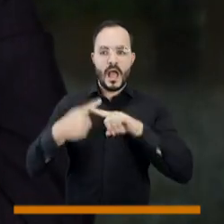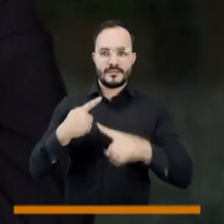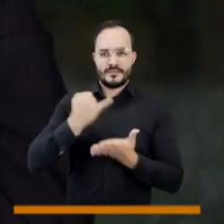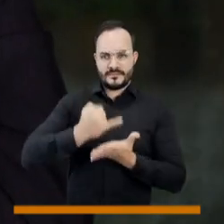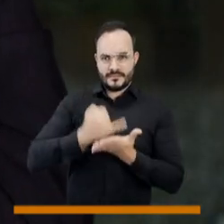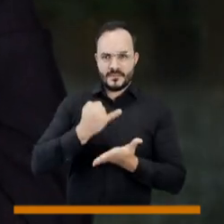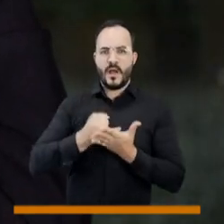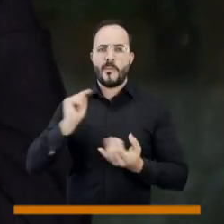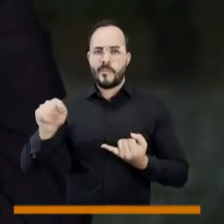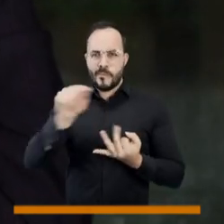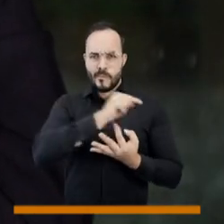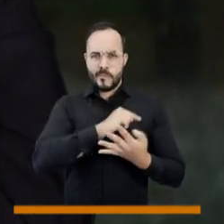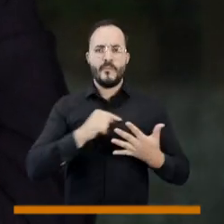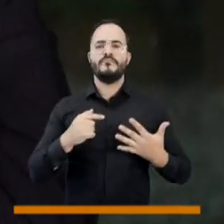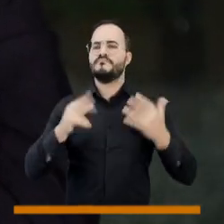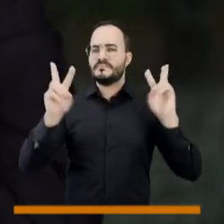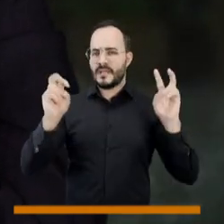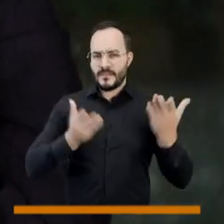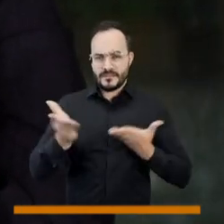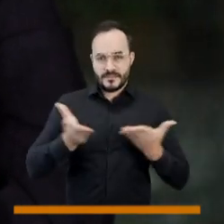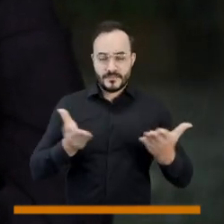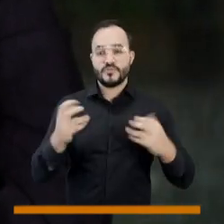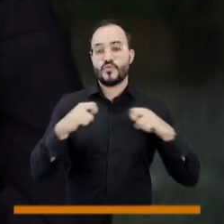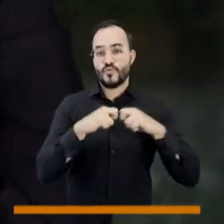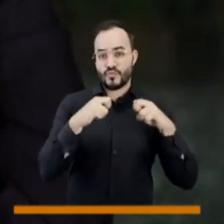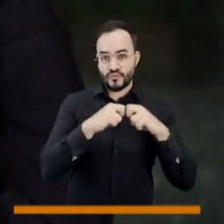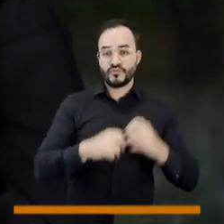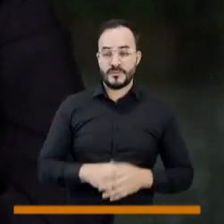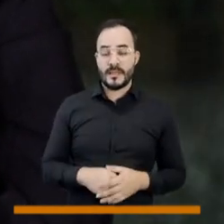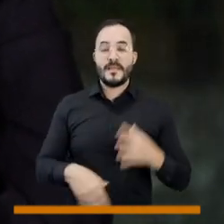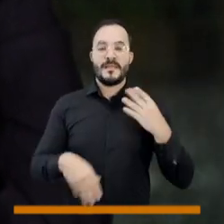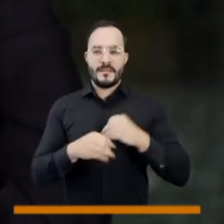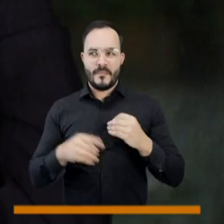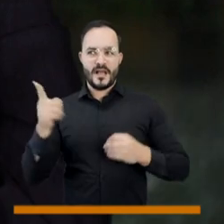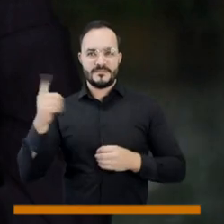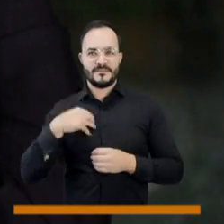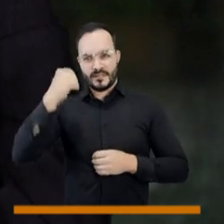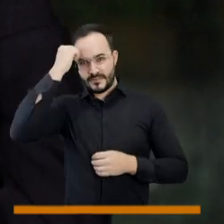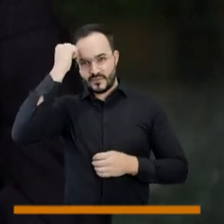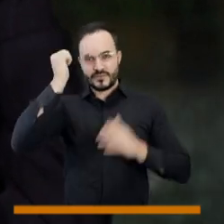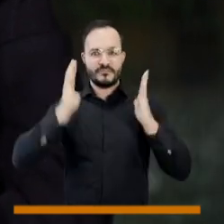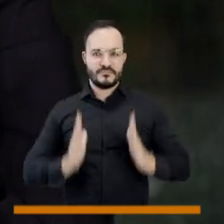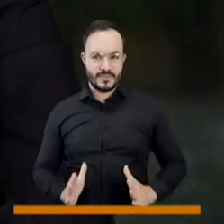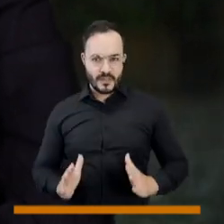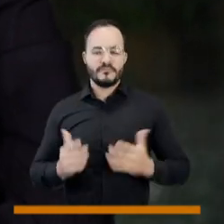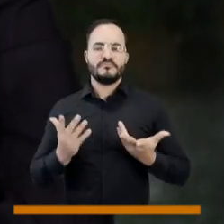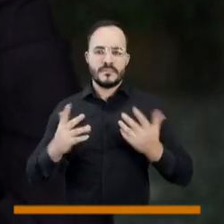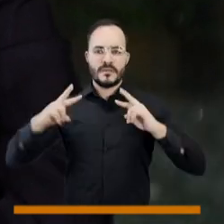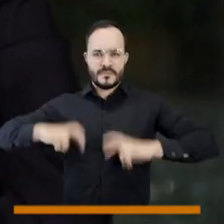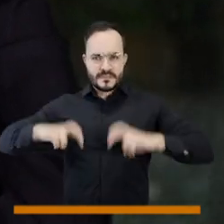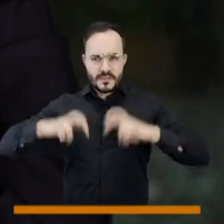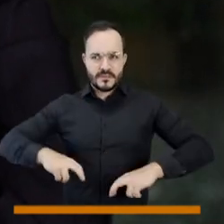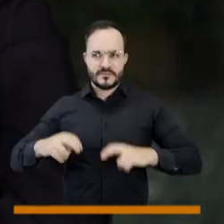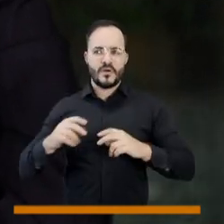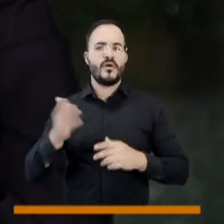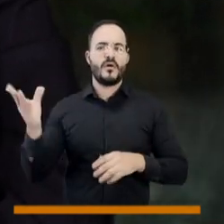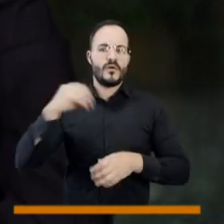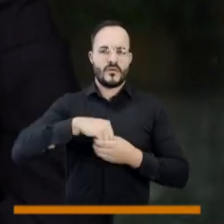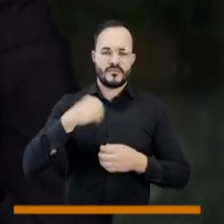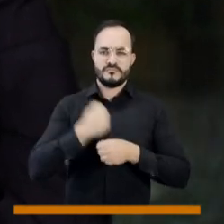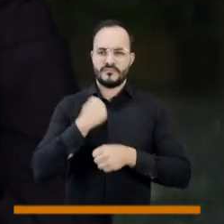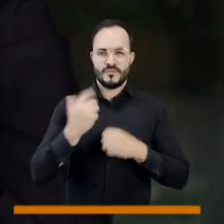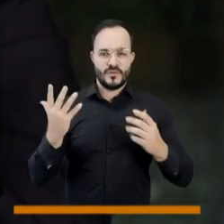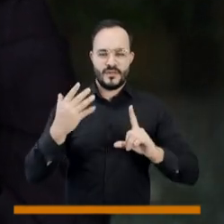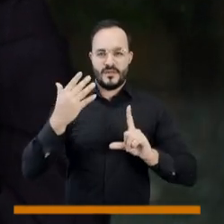directivas de empresas del sector eléctrico, además docente, mérito y investigador de la Universidad